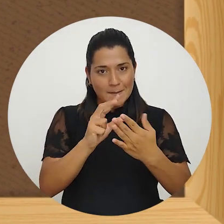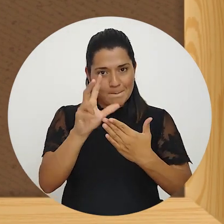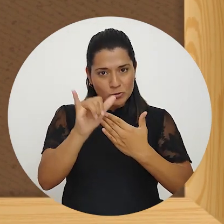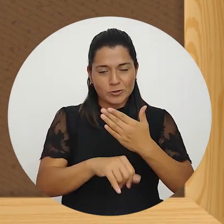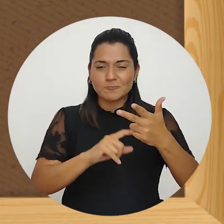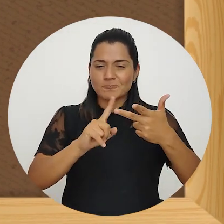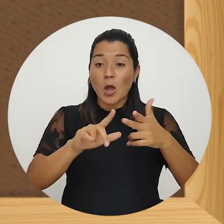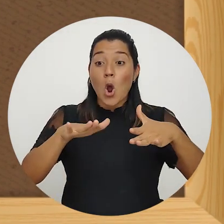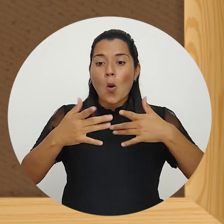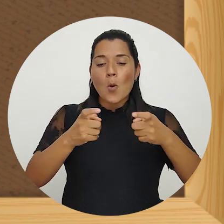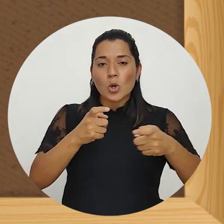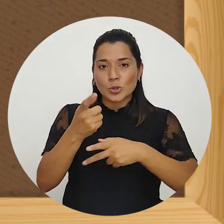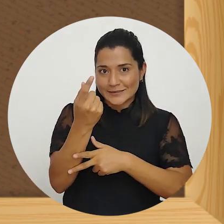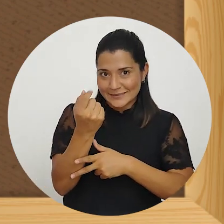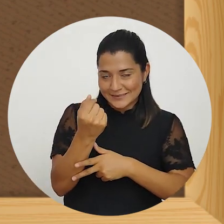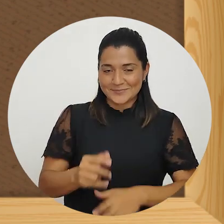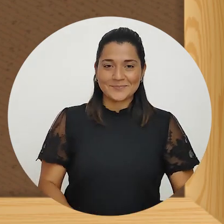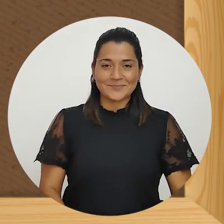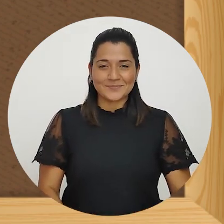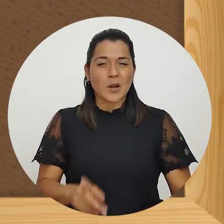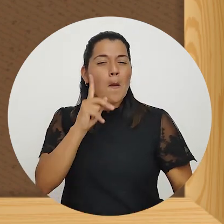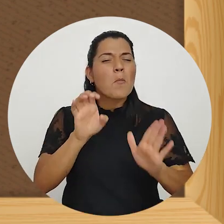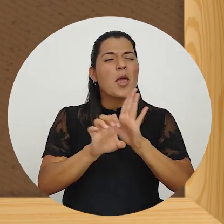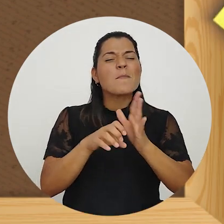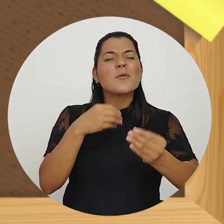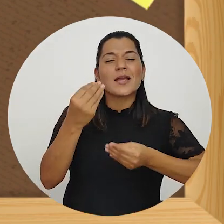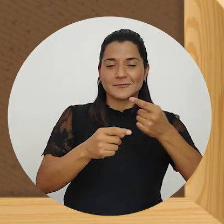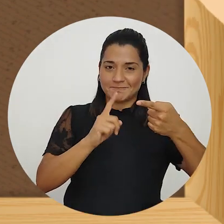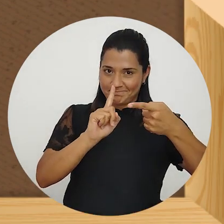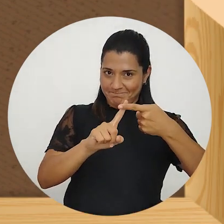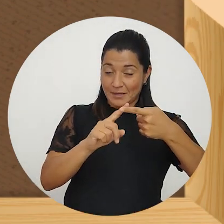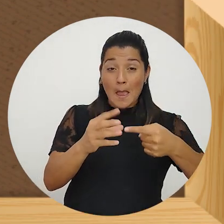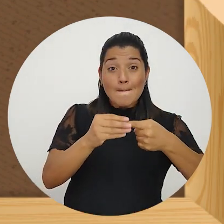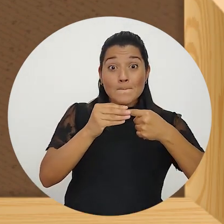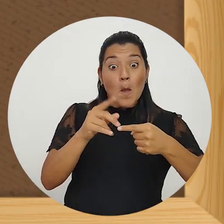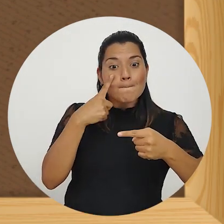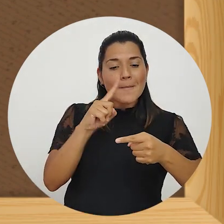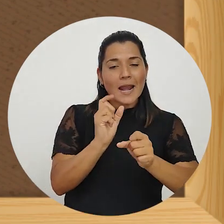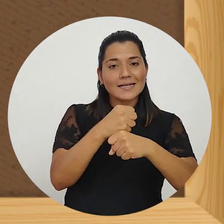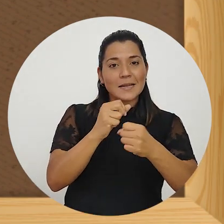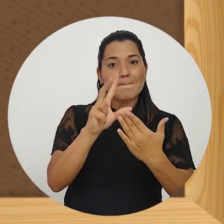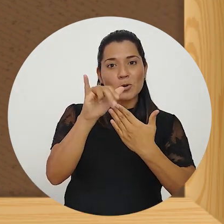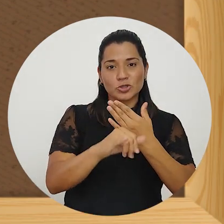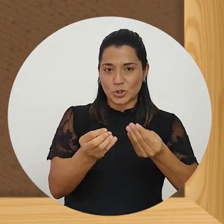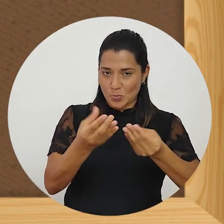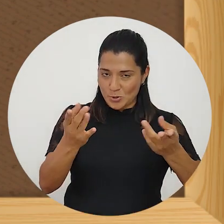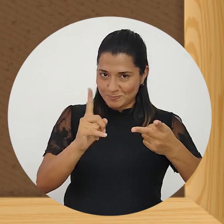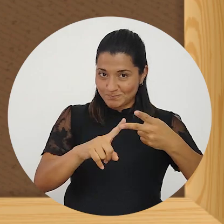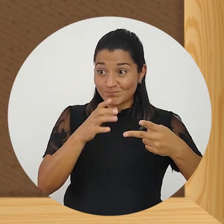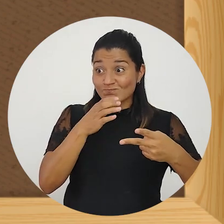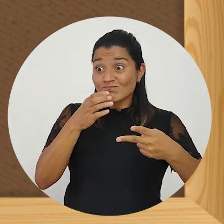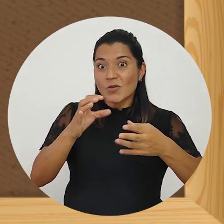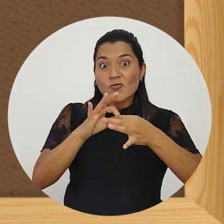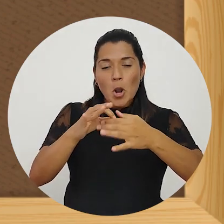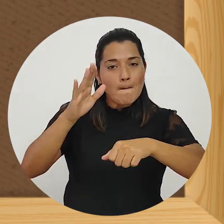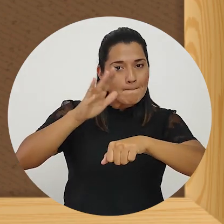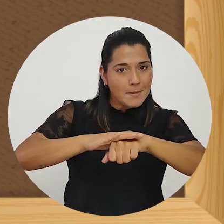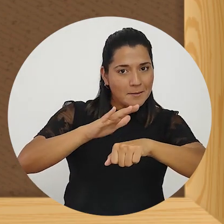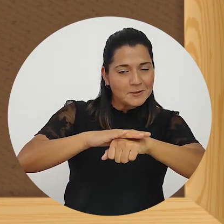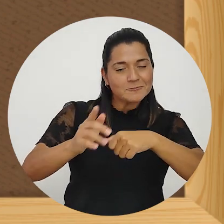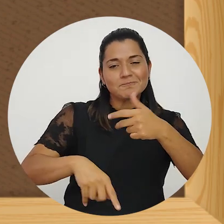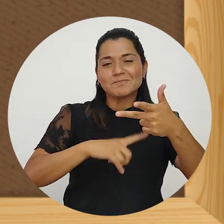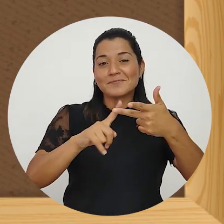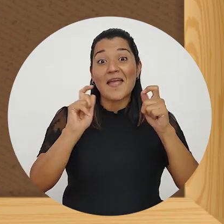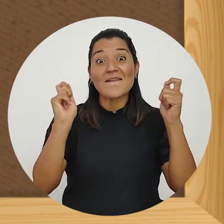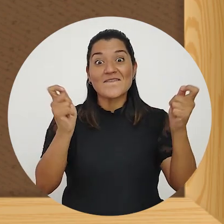de hacerlos y cómo manejar los recursos del distrito. Por ejemplo, la prioridad para ejecutar obra pública, recomendar sobre